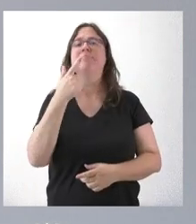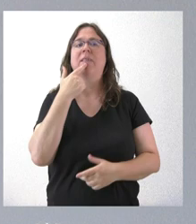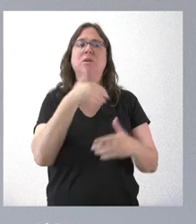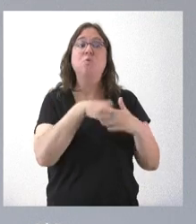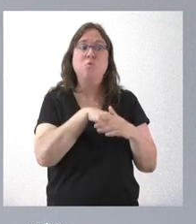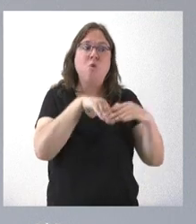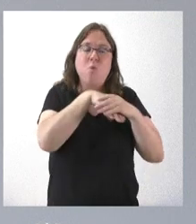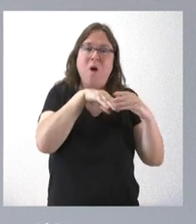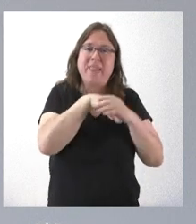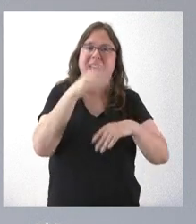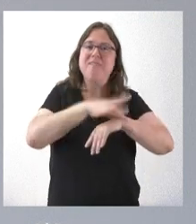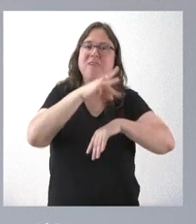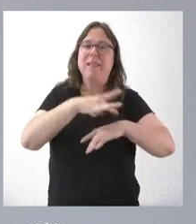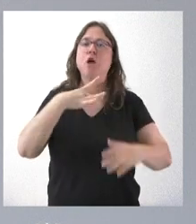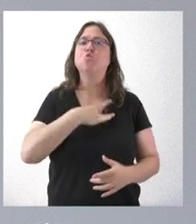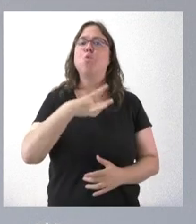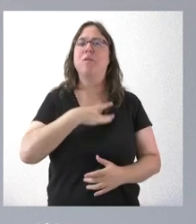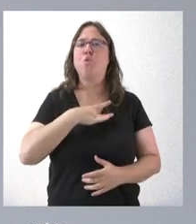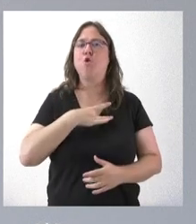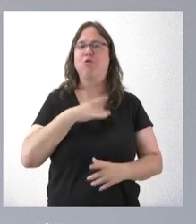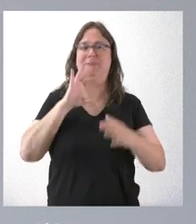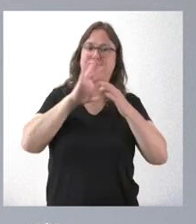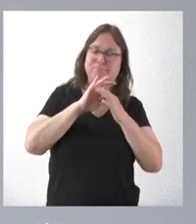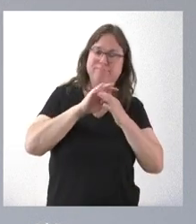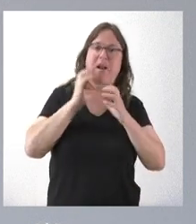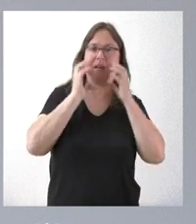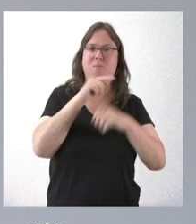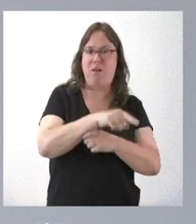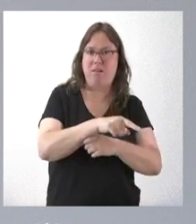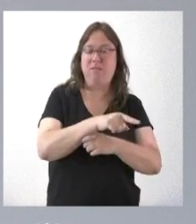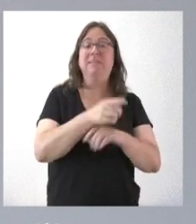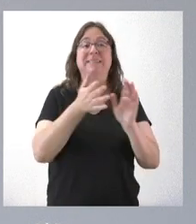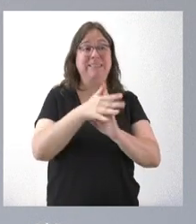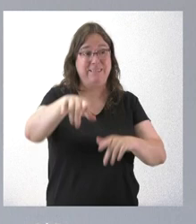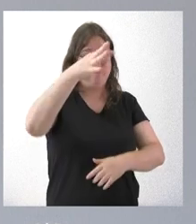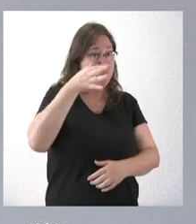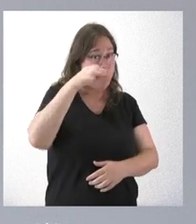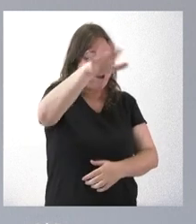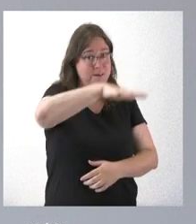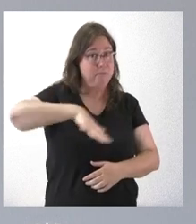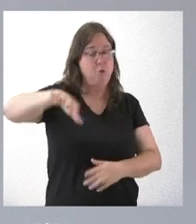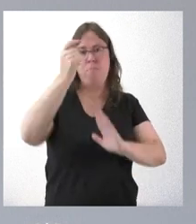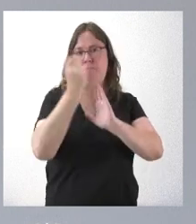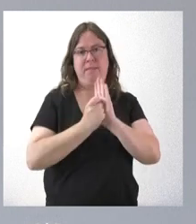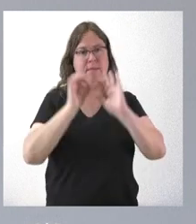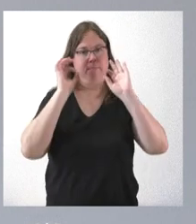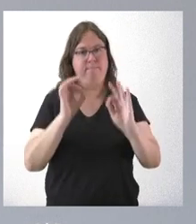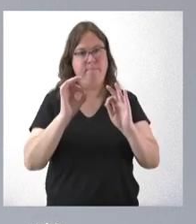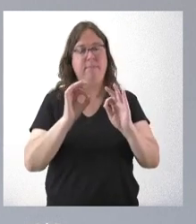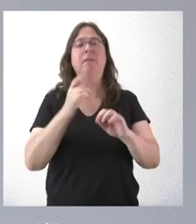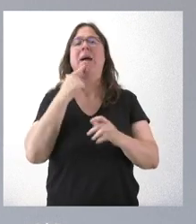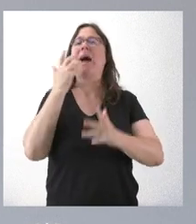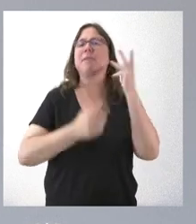de tuberculosis bovina. Por lo tanto, en esos municipios, en esos territorios, se establece una serie de medidas. da una mayor agilidad